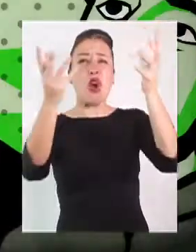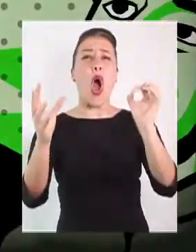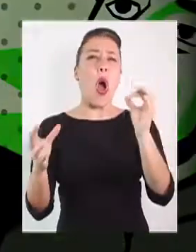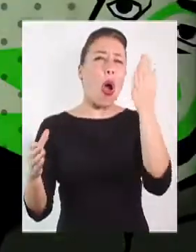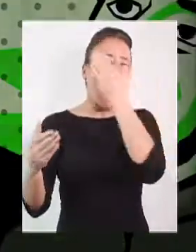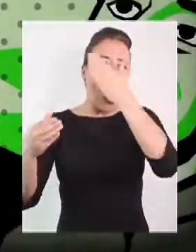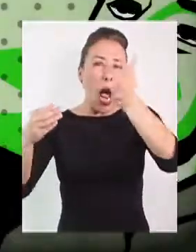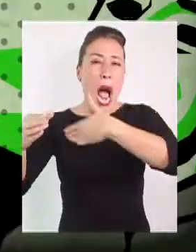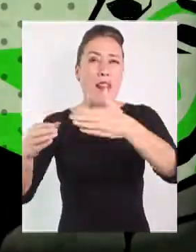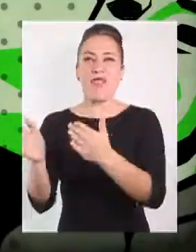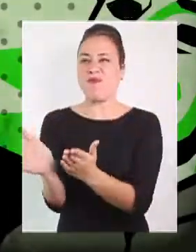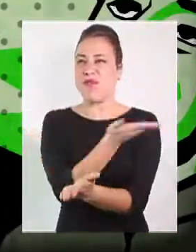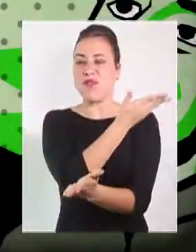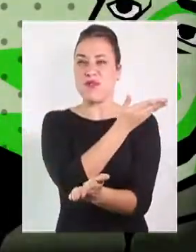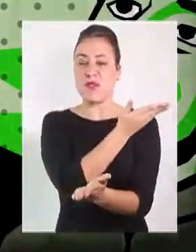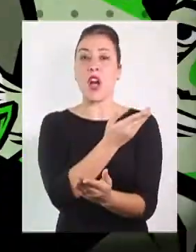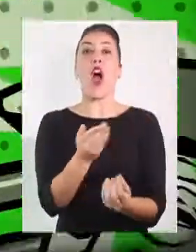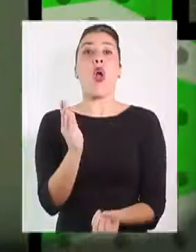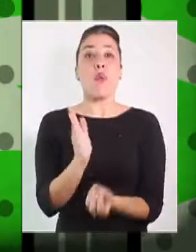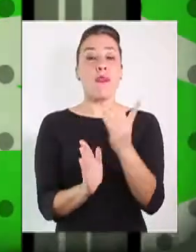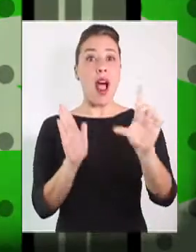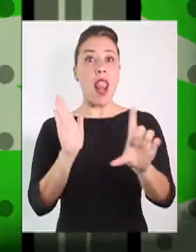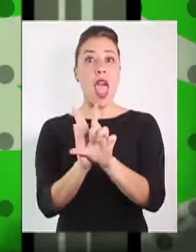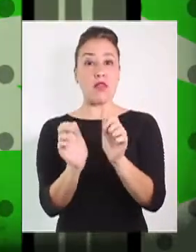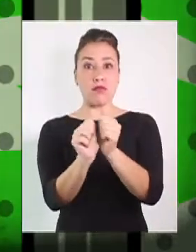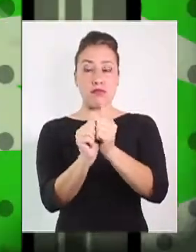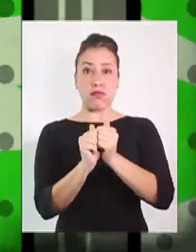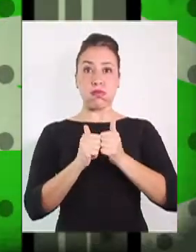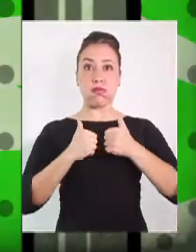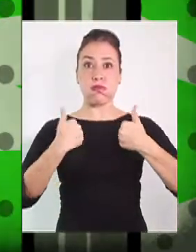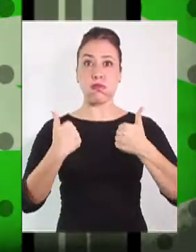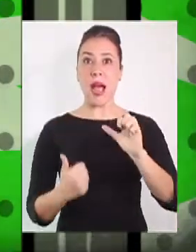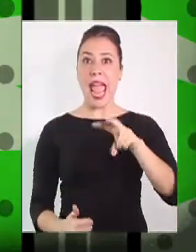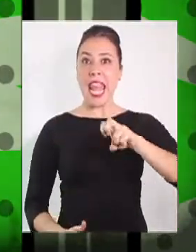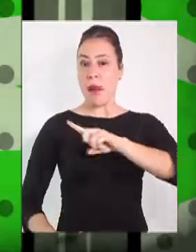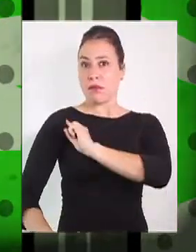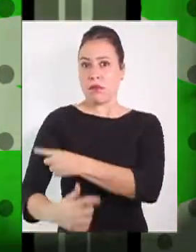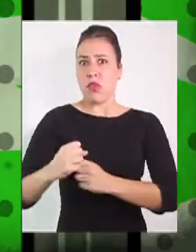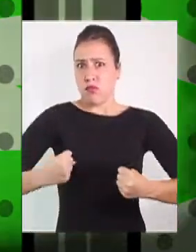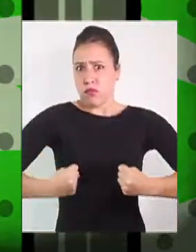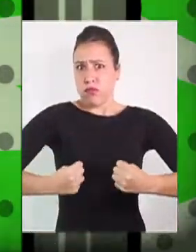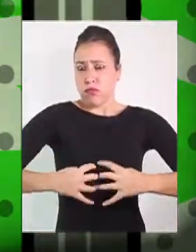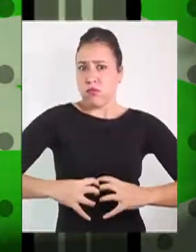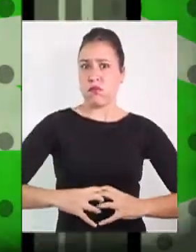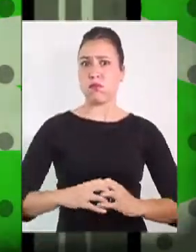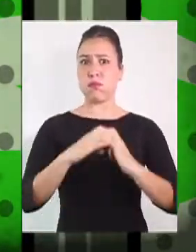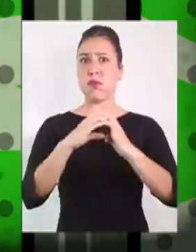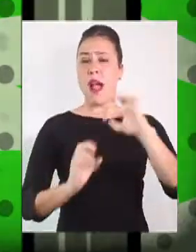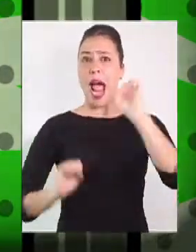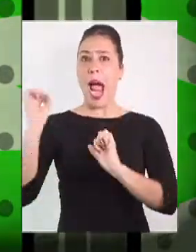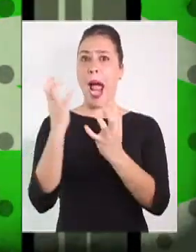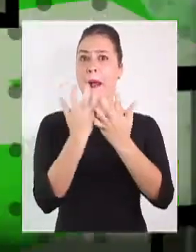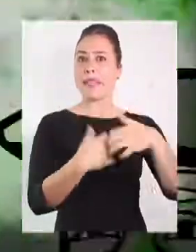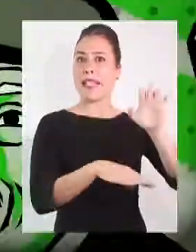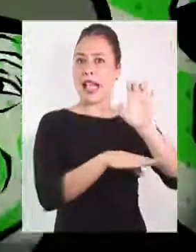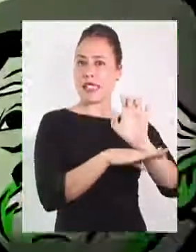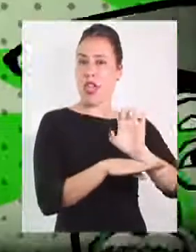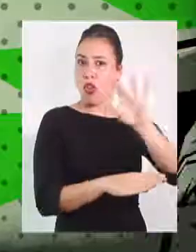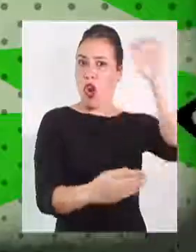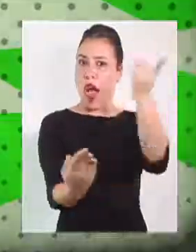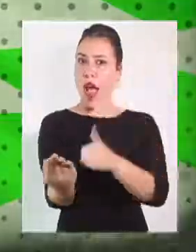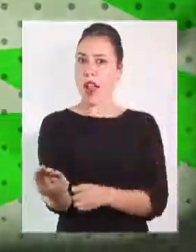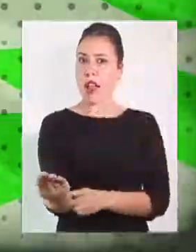y con la nueva ley de gobierno corporativo de ENAB se hizo más fuerte a nuestra empresa estatal de energía